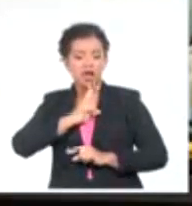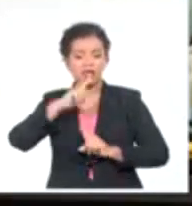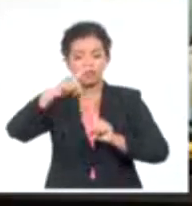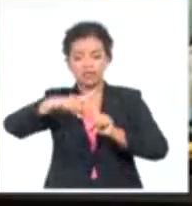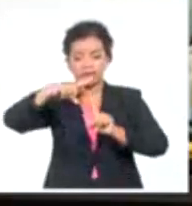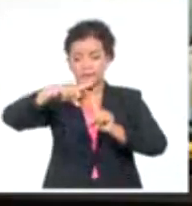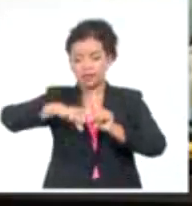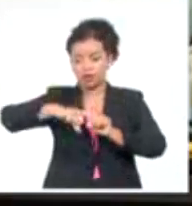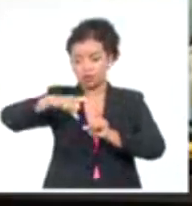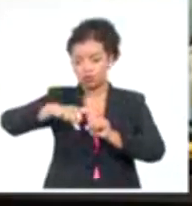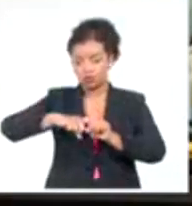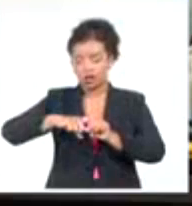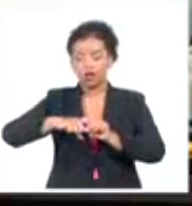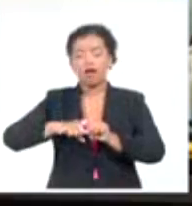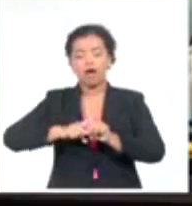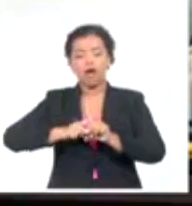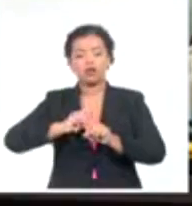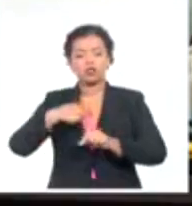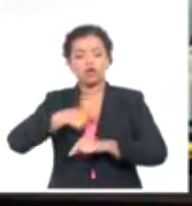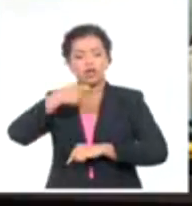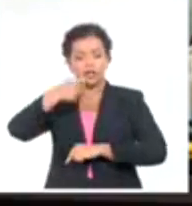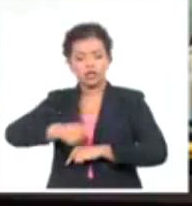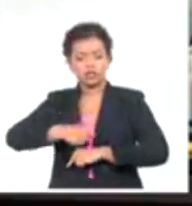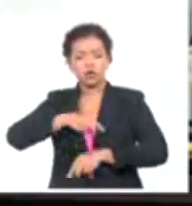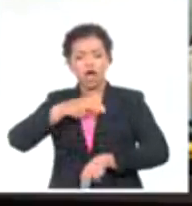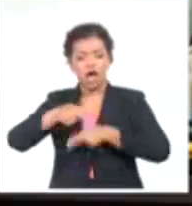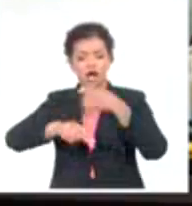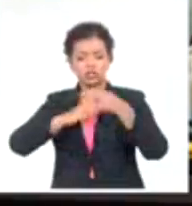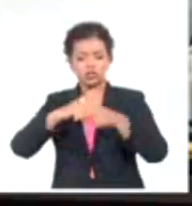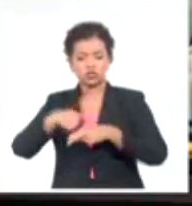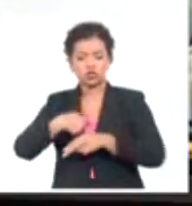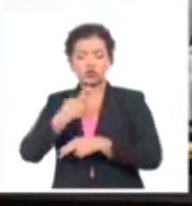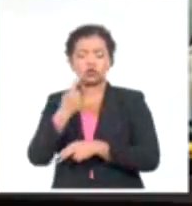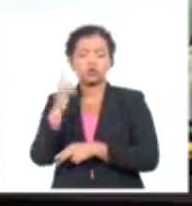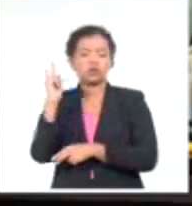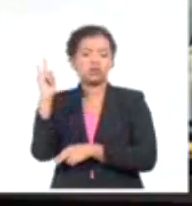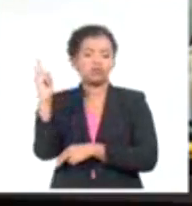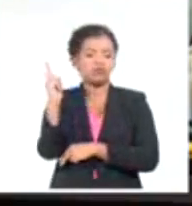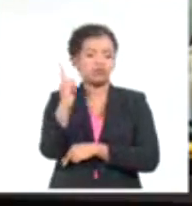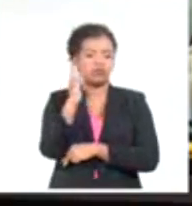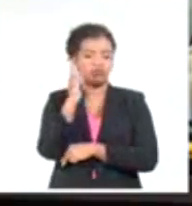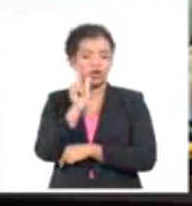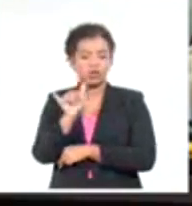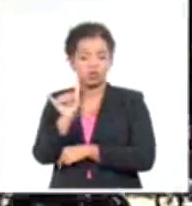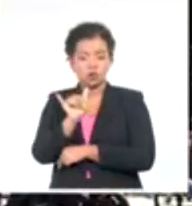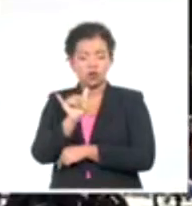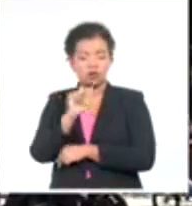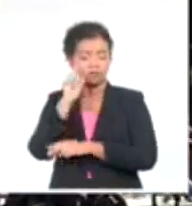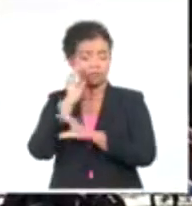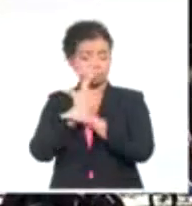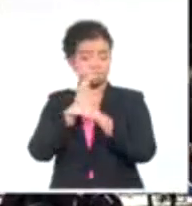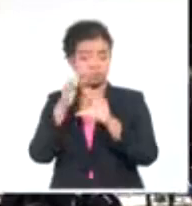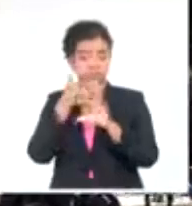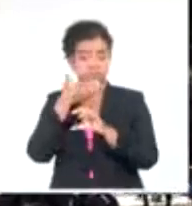Entonces decidimos hacer nosotros mismos los sensores. Y eso es la parte que más ciencia tiene de la estación ahora mismo.